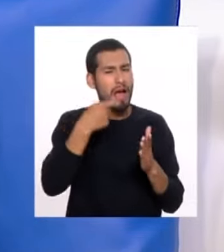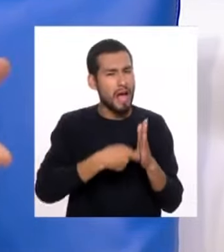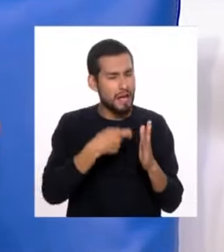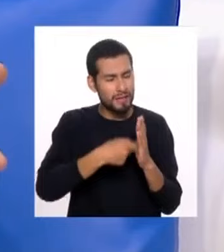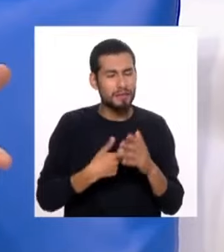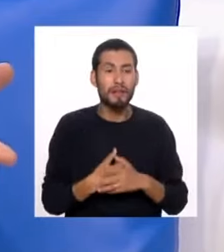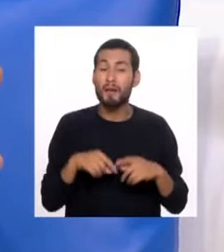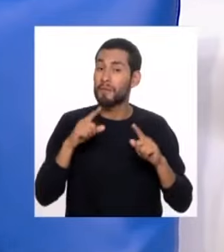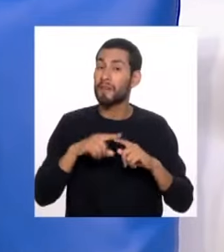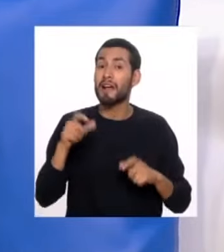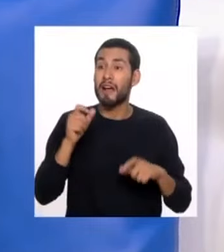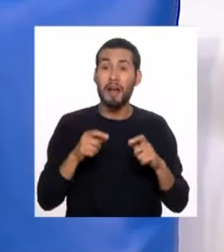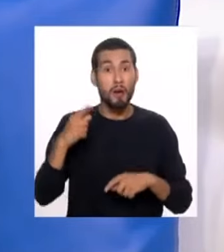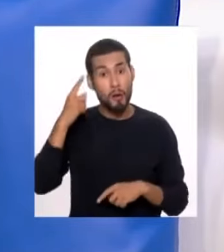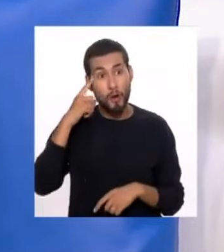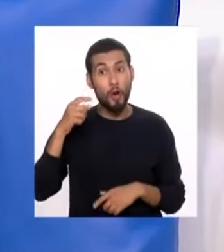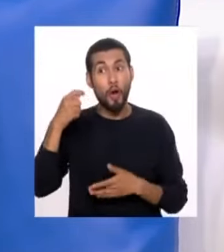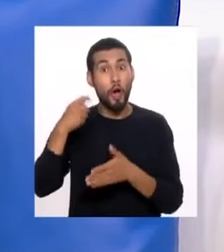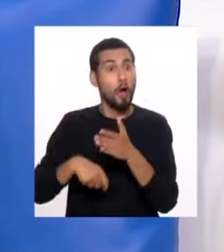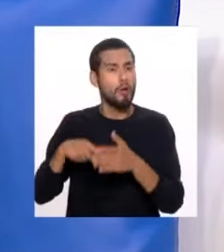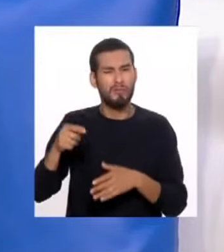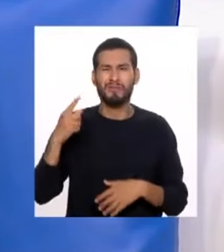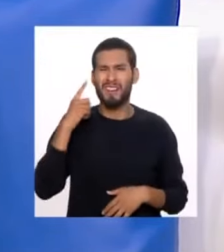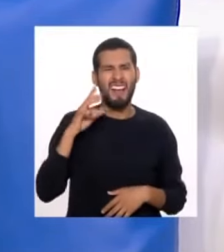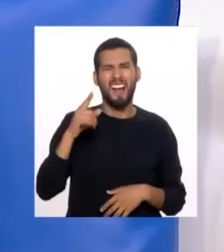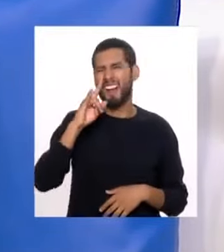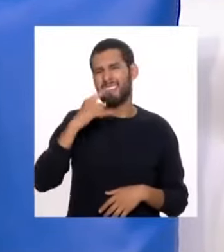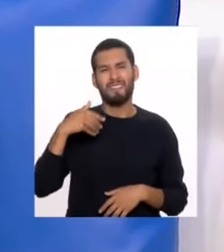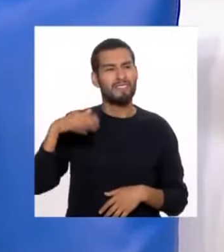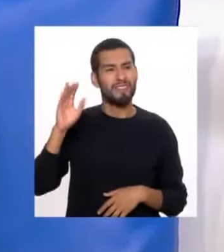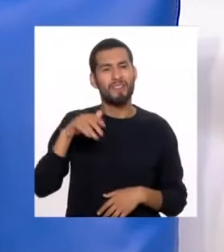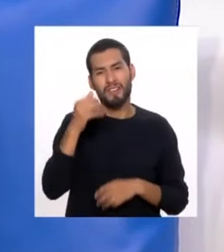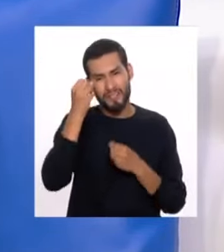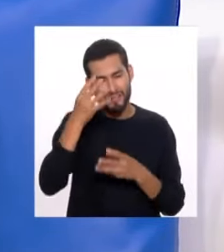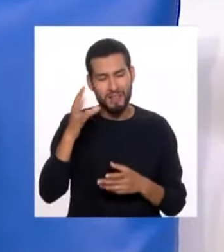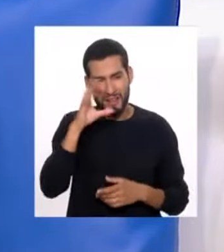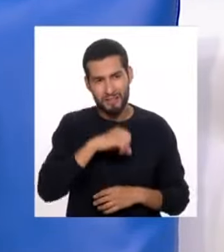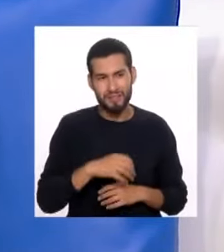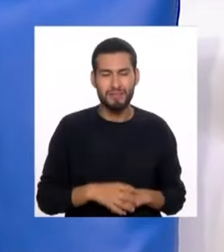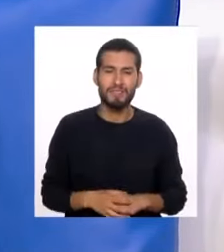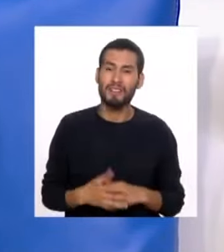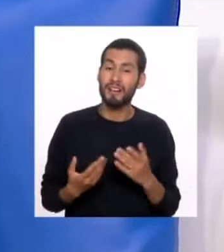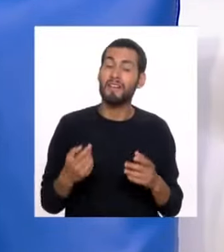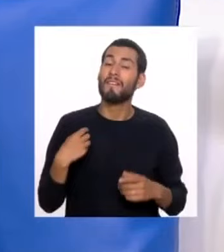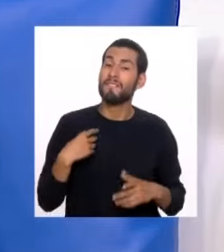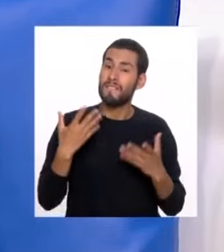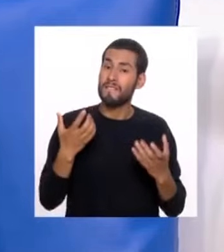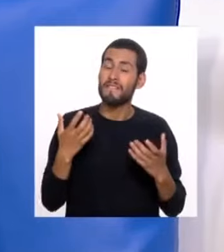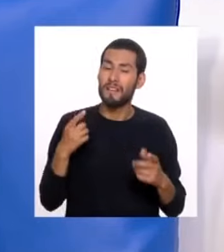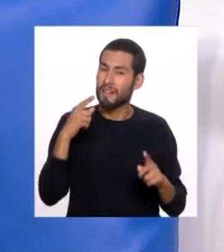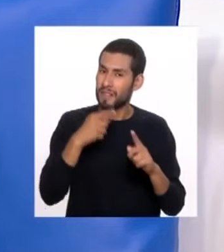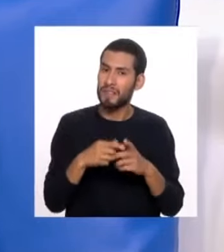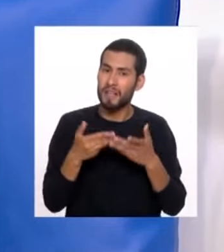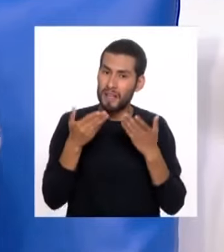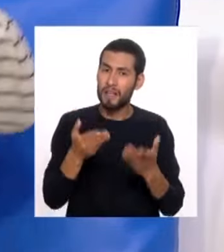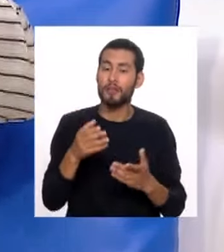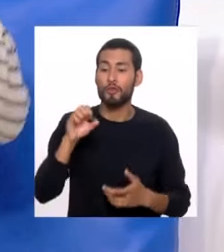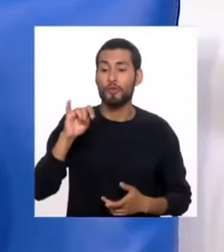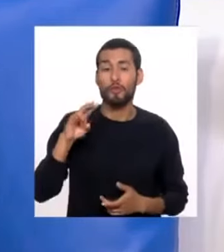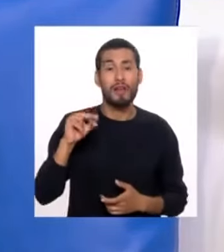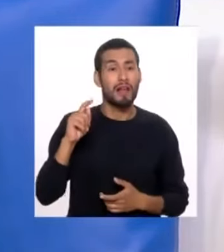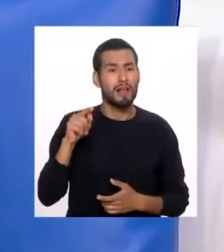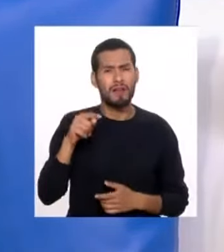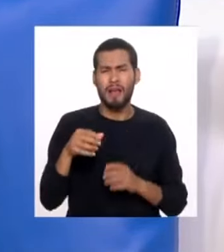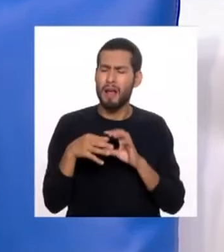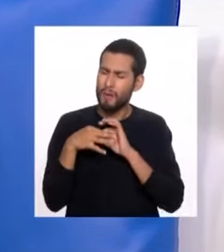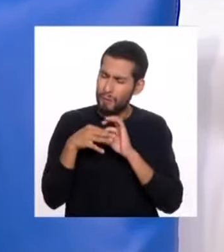Lo que pasa es que a veces la gente ve Sunat, qué aburrido, paso, mejor veo otra información. Entonces, lo que tenemos que hacer es eso, indicar que Sunat es